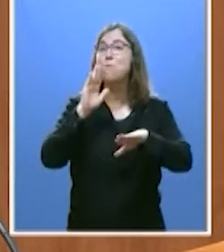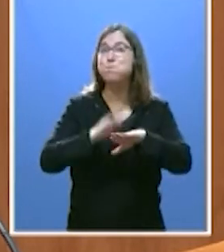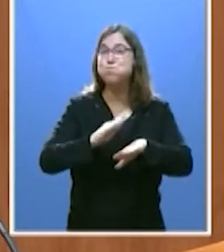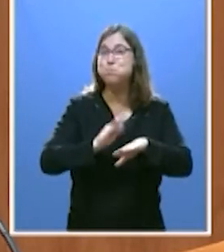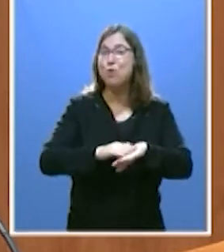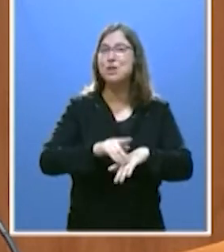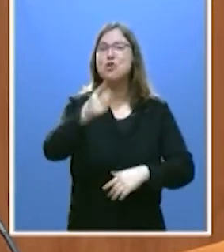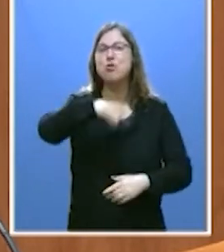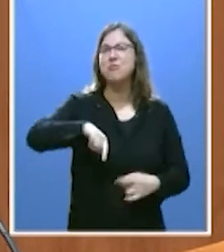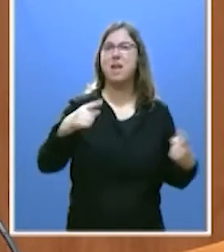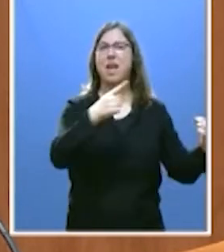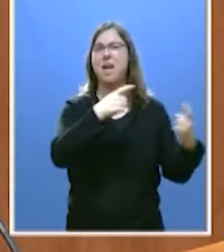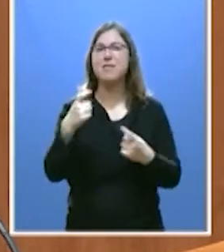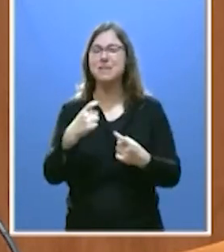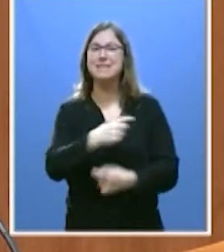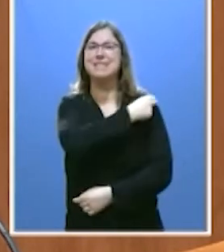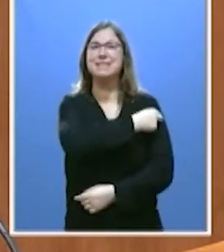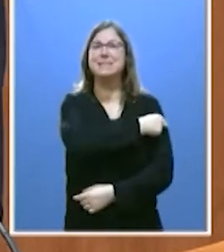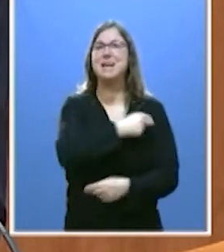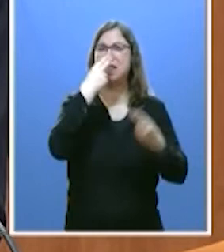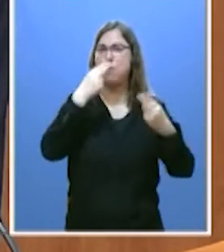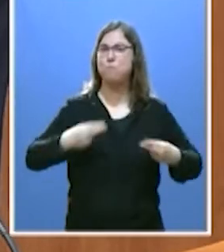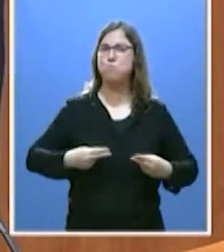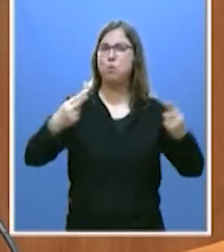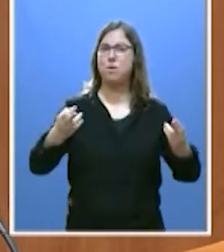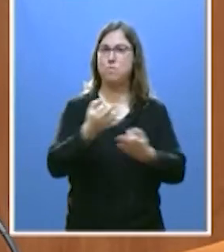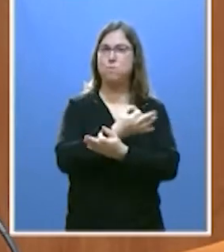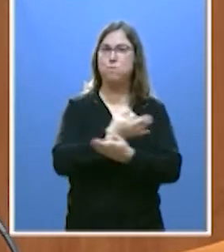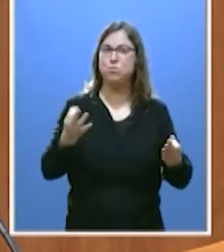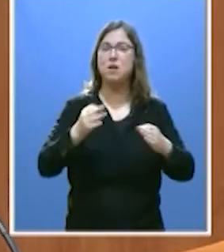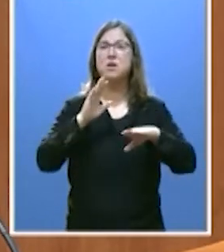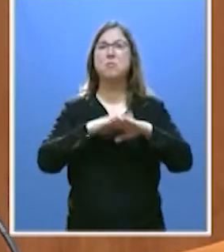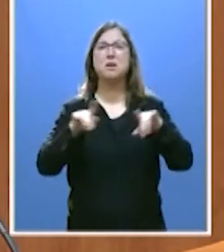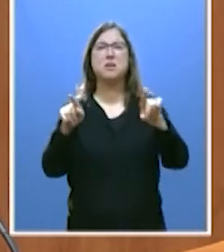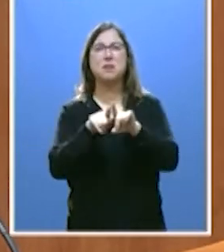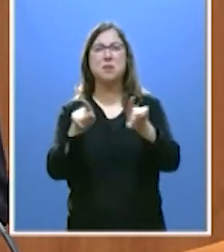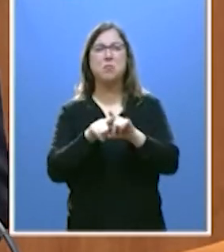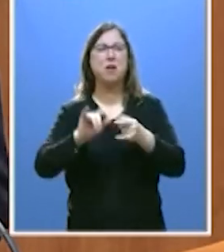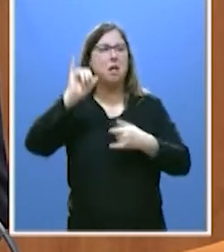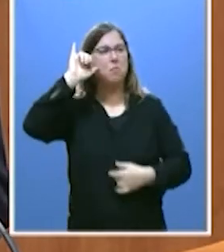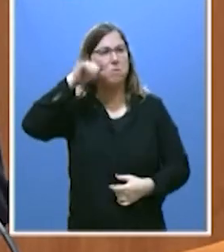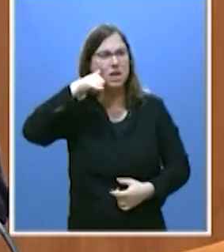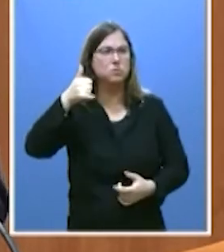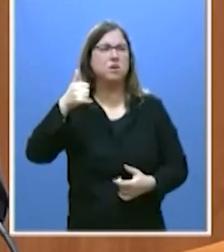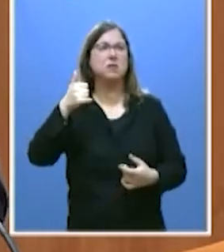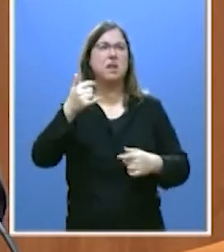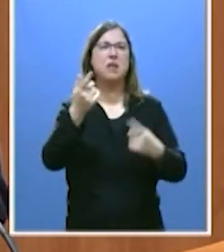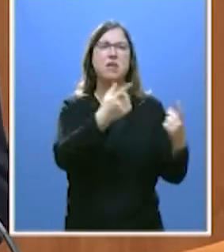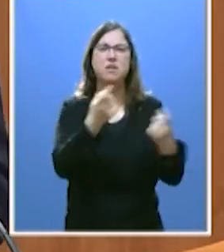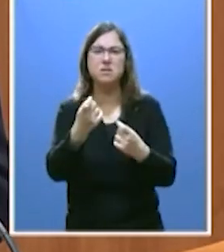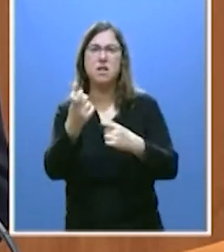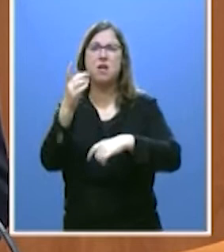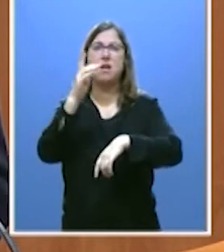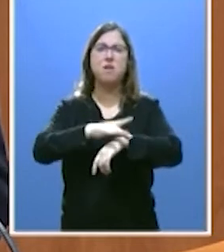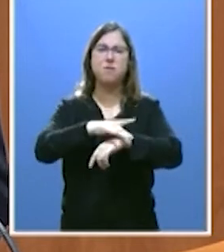una sanidad pública eficiente, para que no sea el infortunio, la adversidad, la enfermedad, la que determine el destino